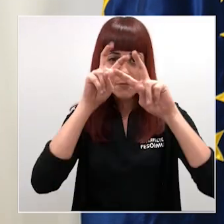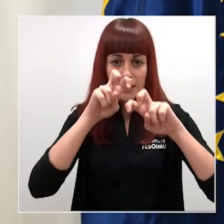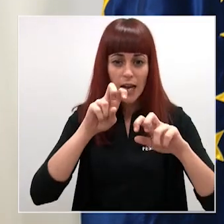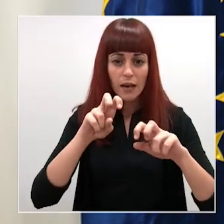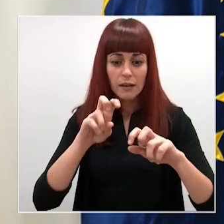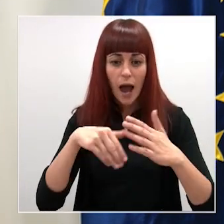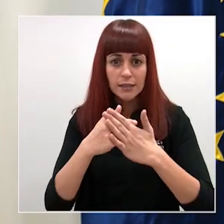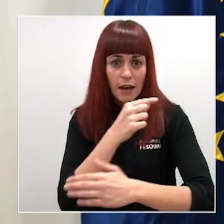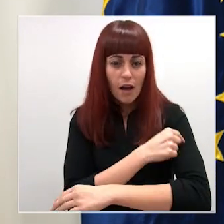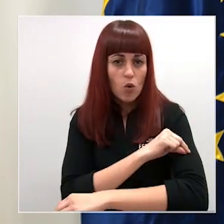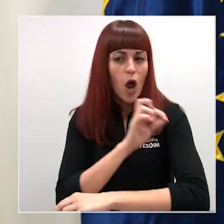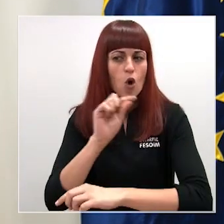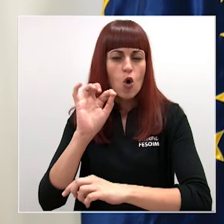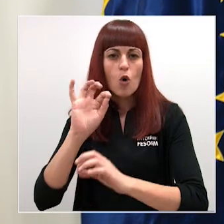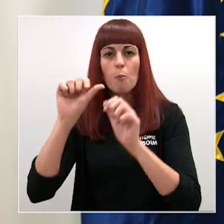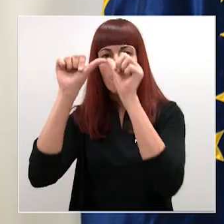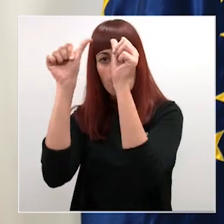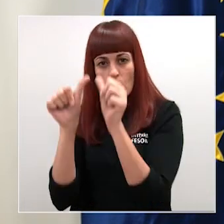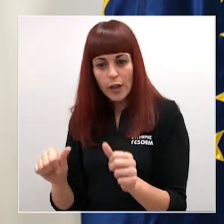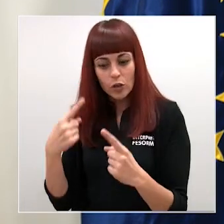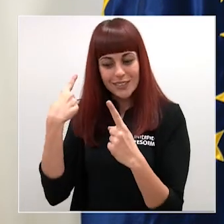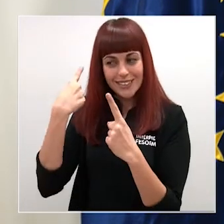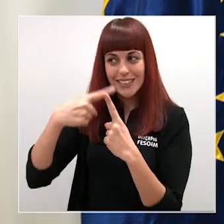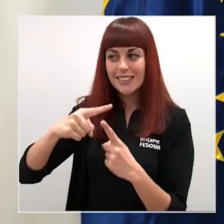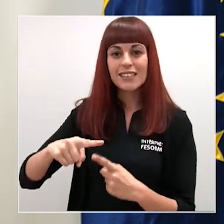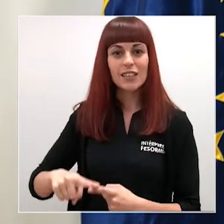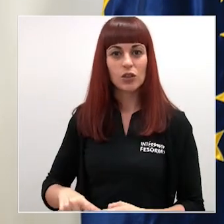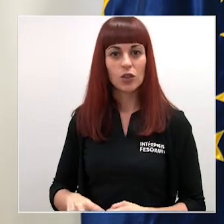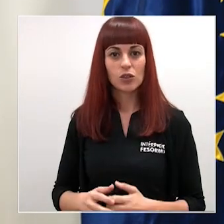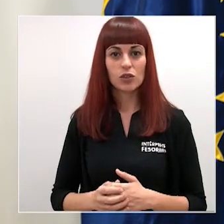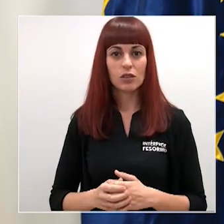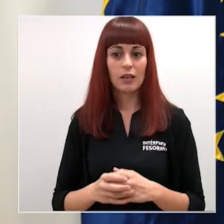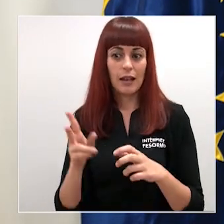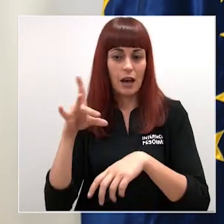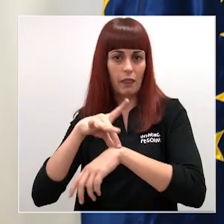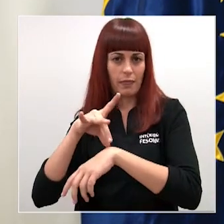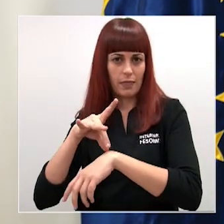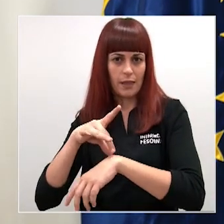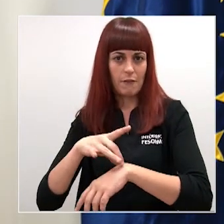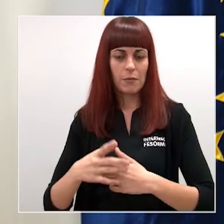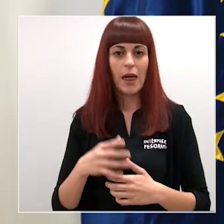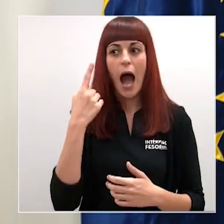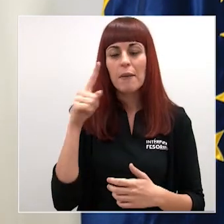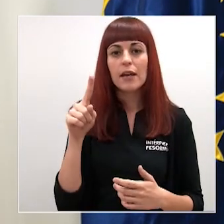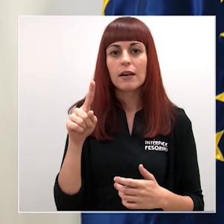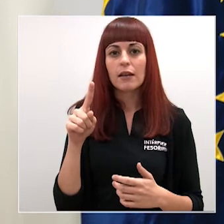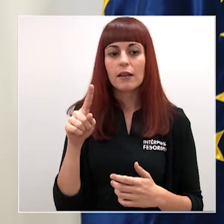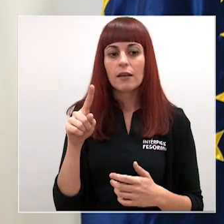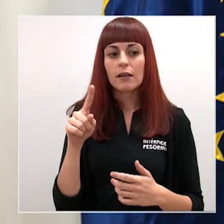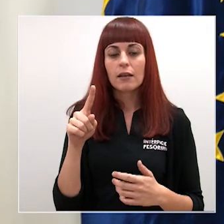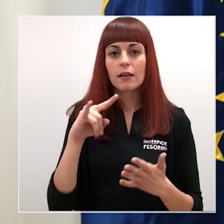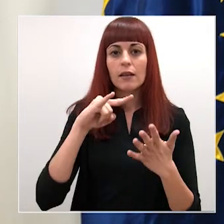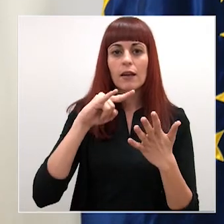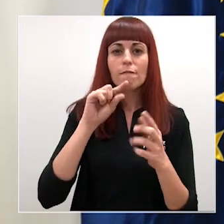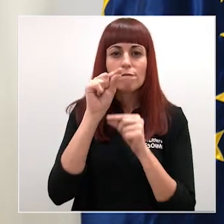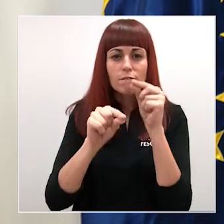distintos modelos para digamos detectar la patogenia es decir ver cuál es el mecanismo de acción y cómo actúa el